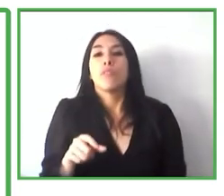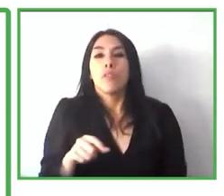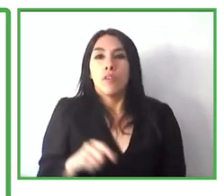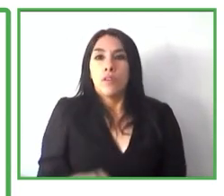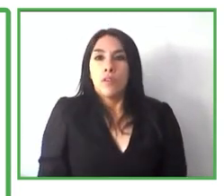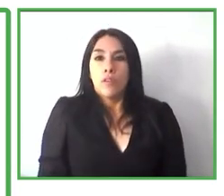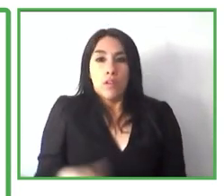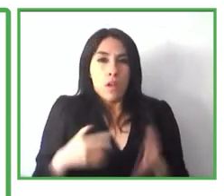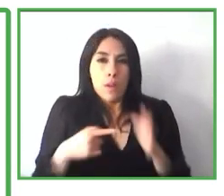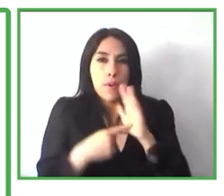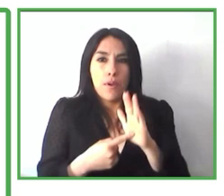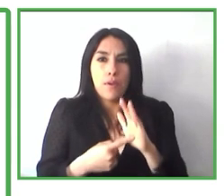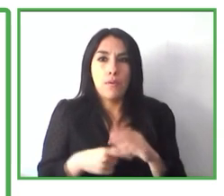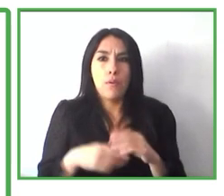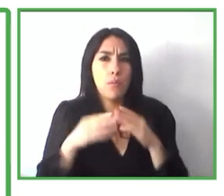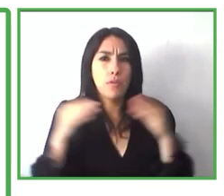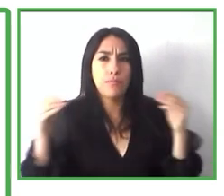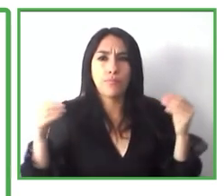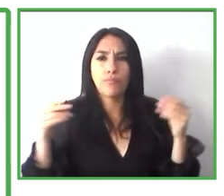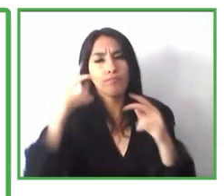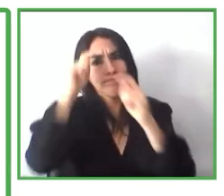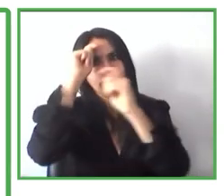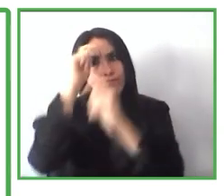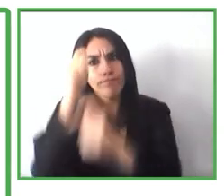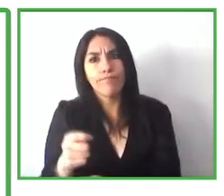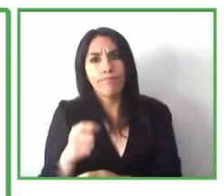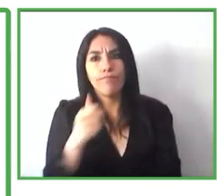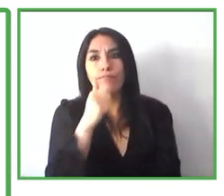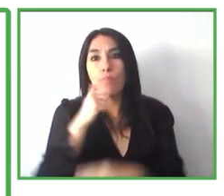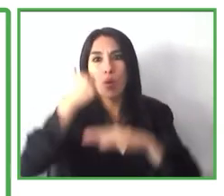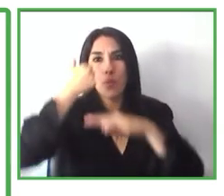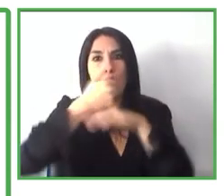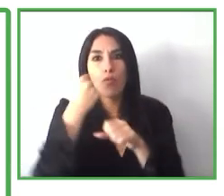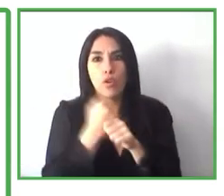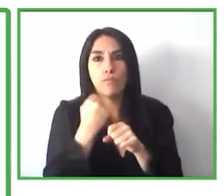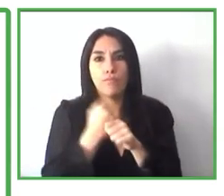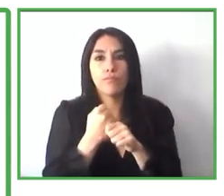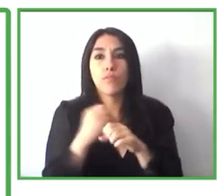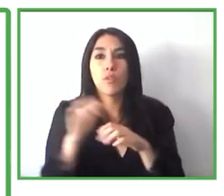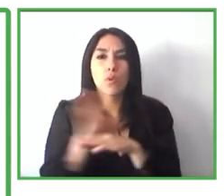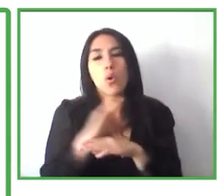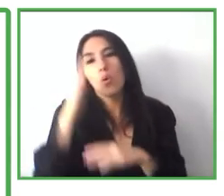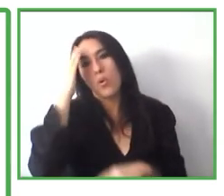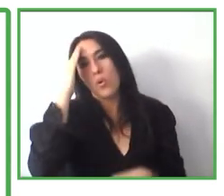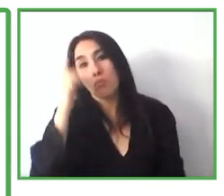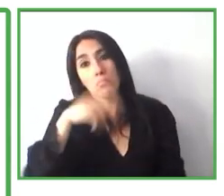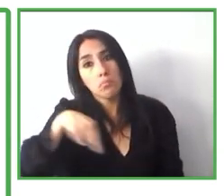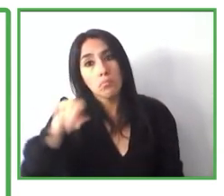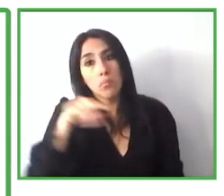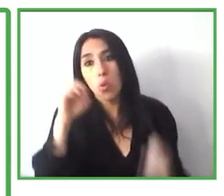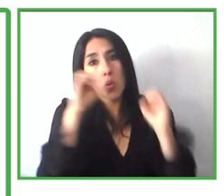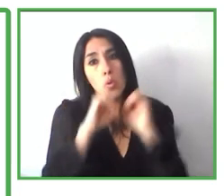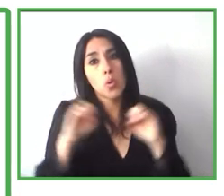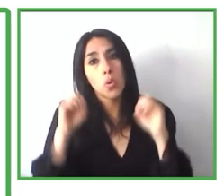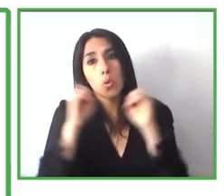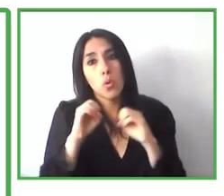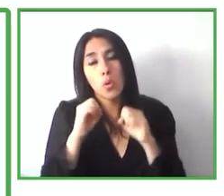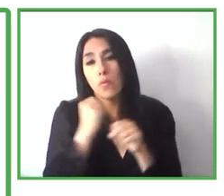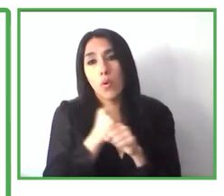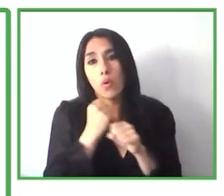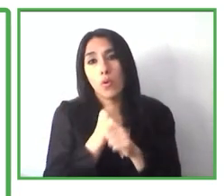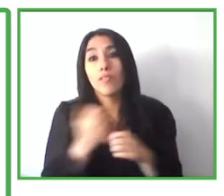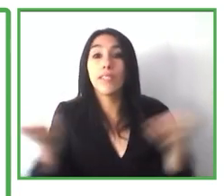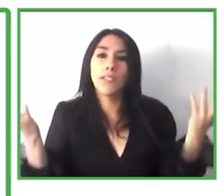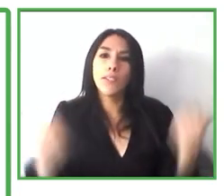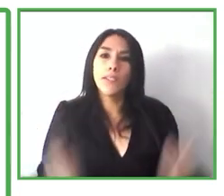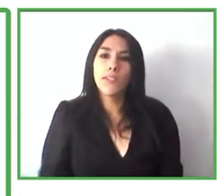los empleadores y sabemos que sin ellos no hay trabajo. También el empleo no puede ser un éxito